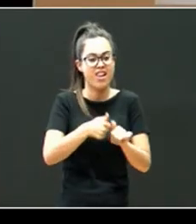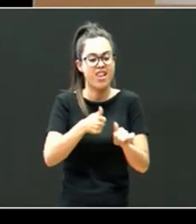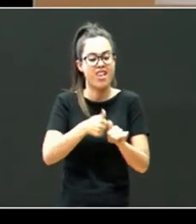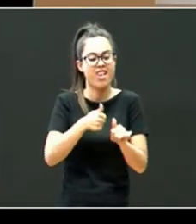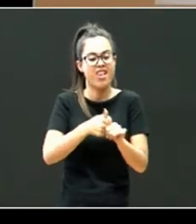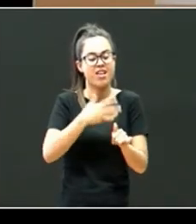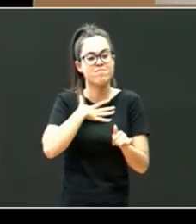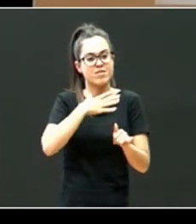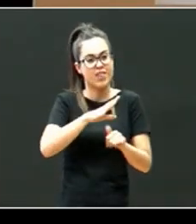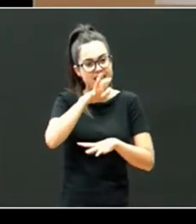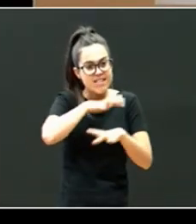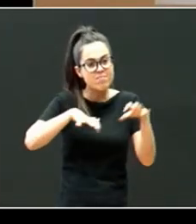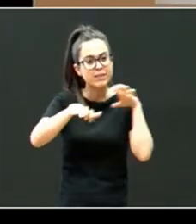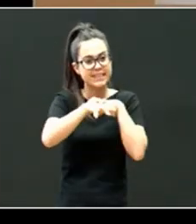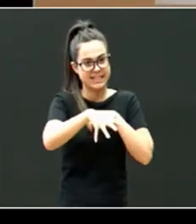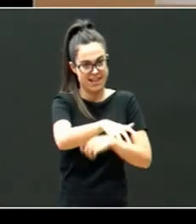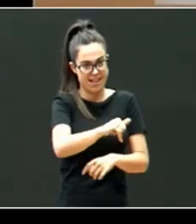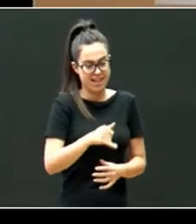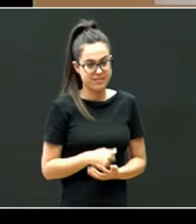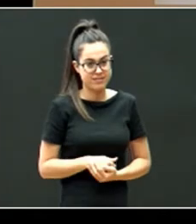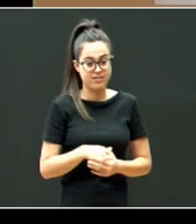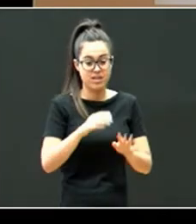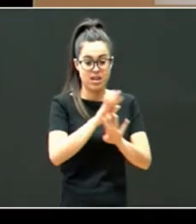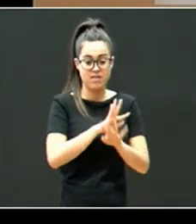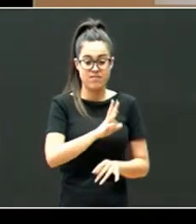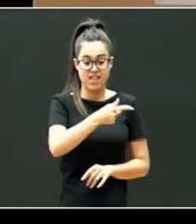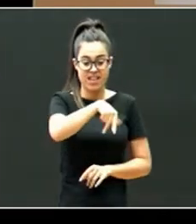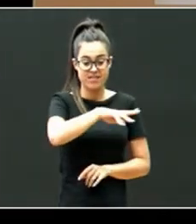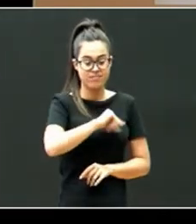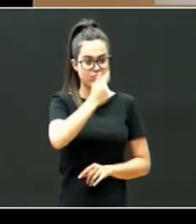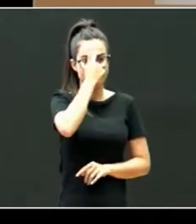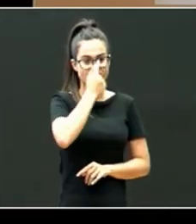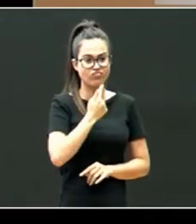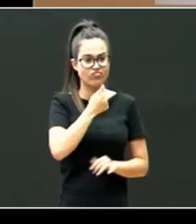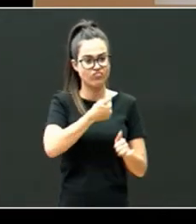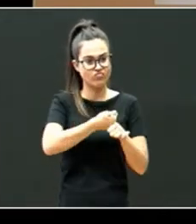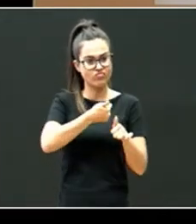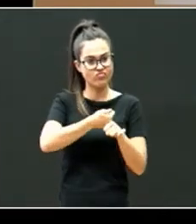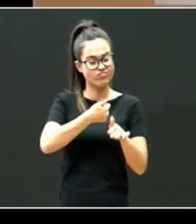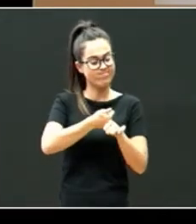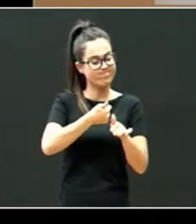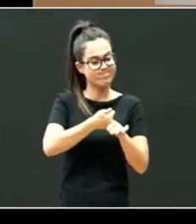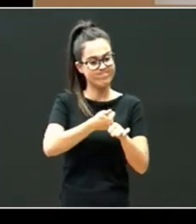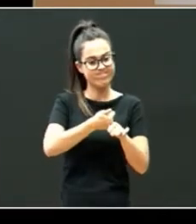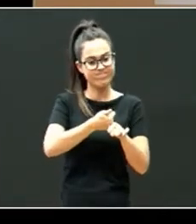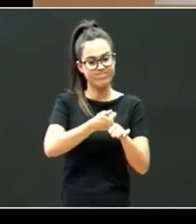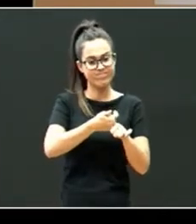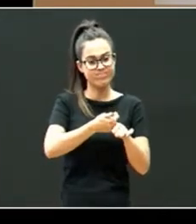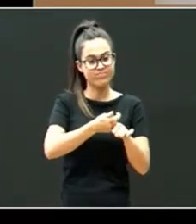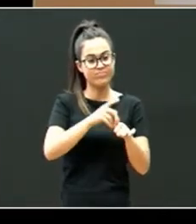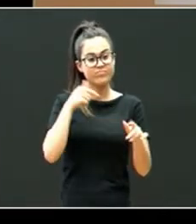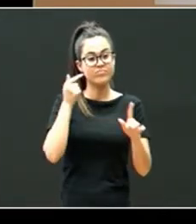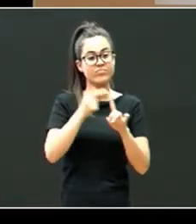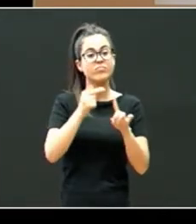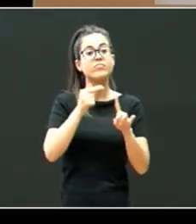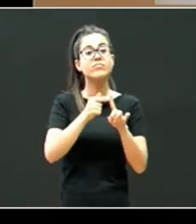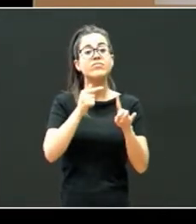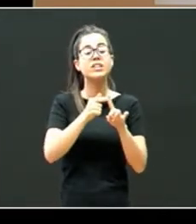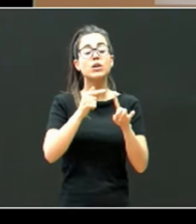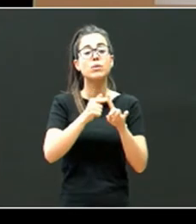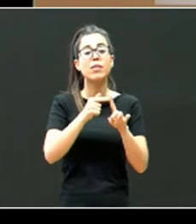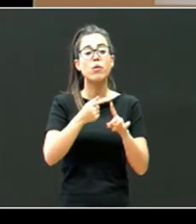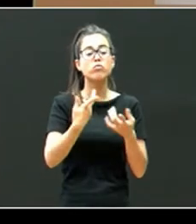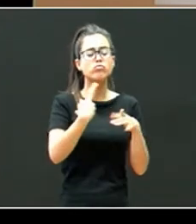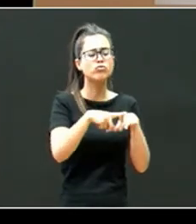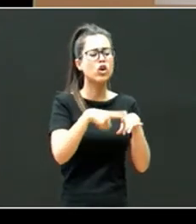mostréis empatía os convertiréis en unas figuras impresionantes para reparar los déficits y los niños relacionados de los menores